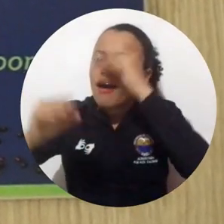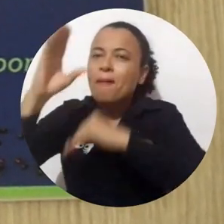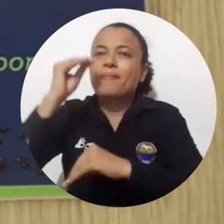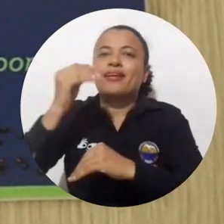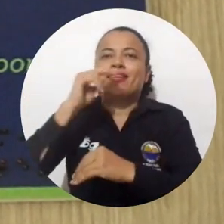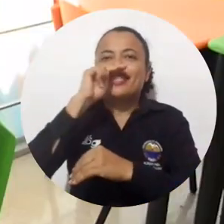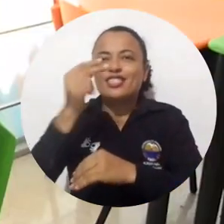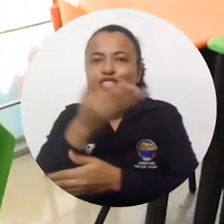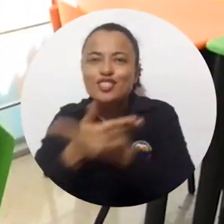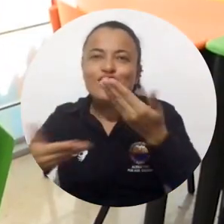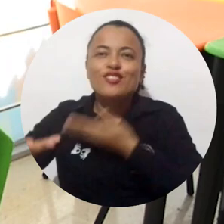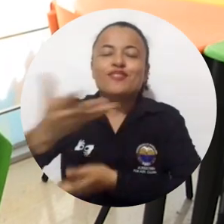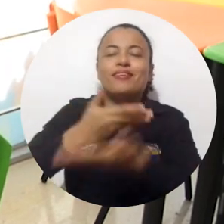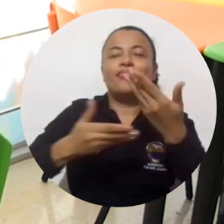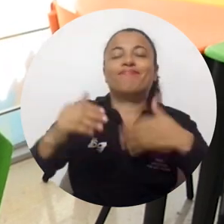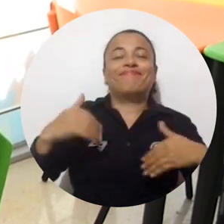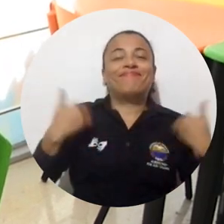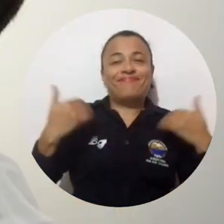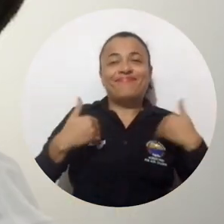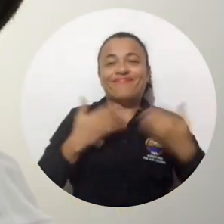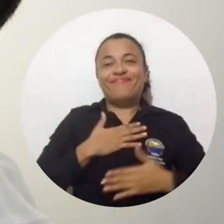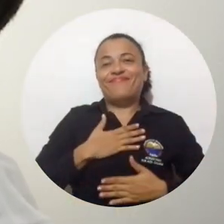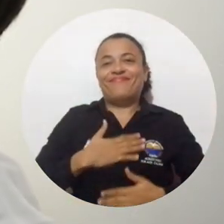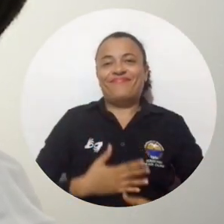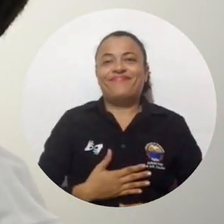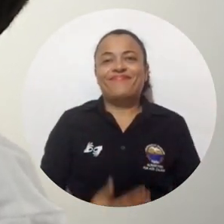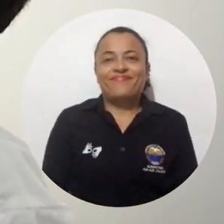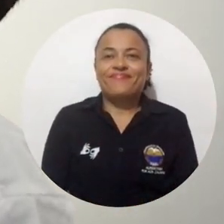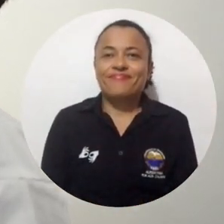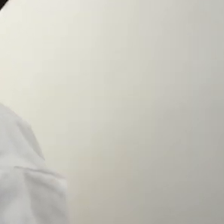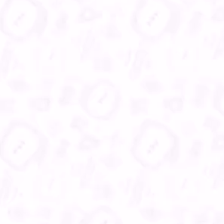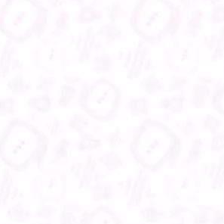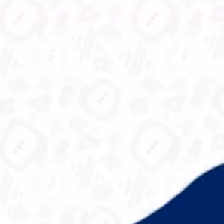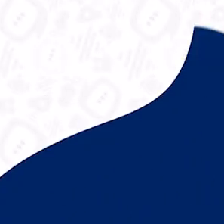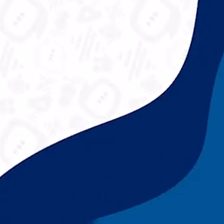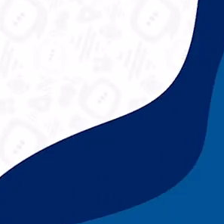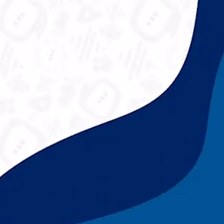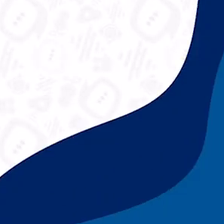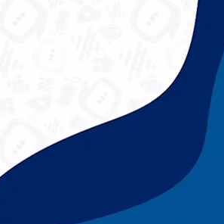solo aprender, sino también tener relaciones con otros niños.